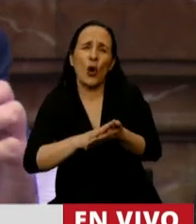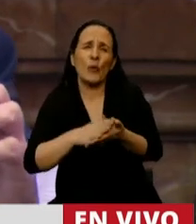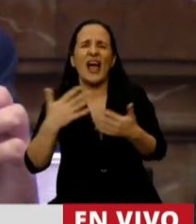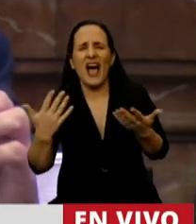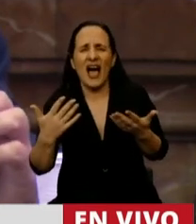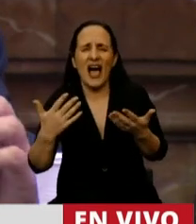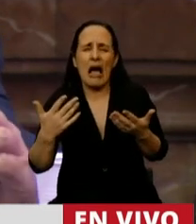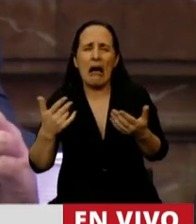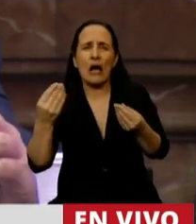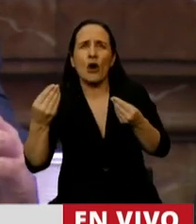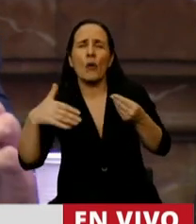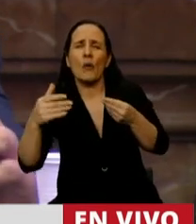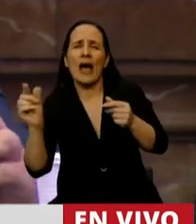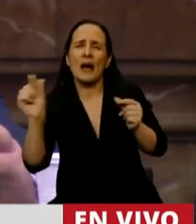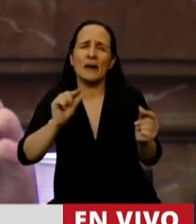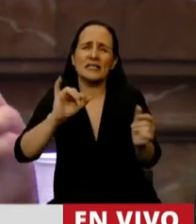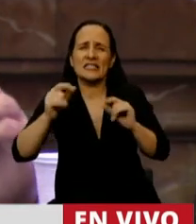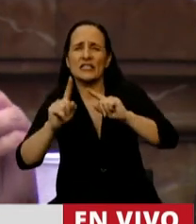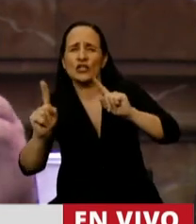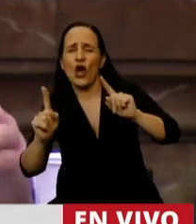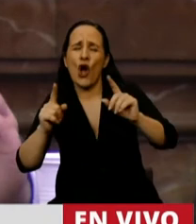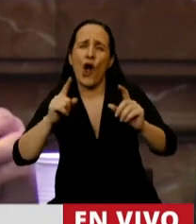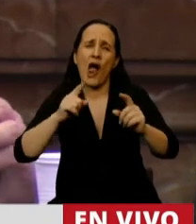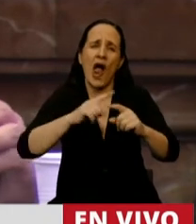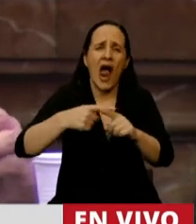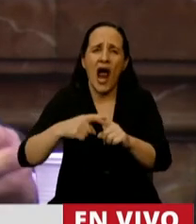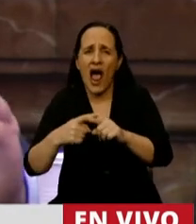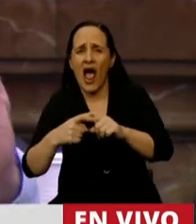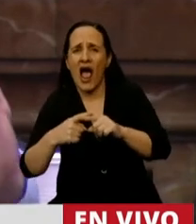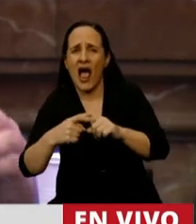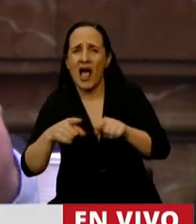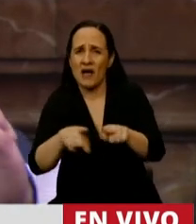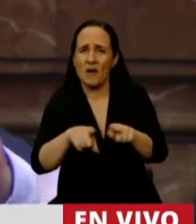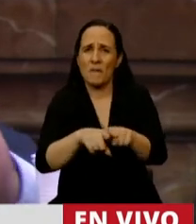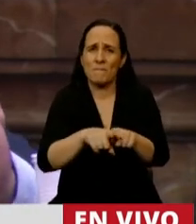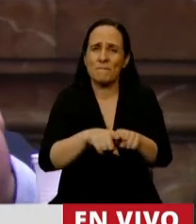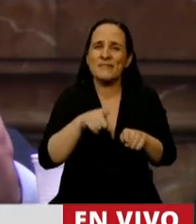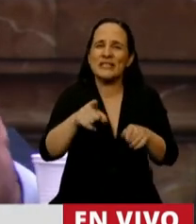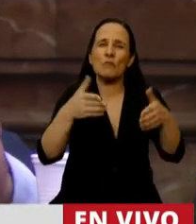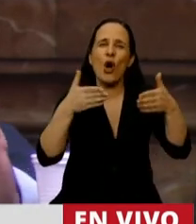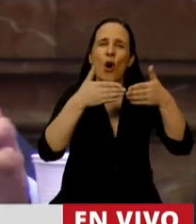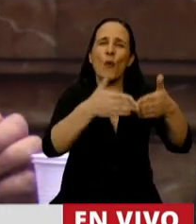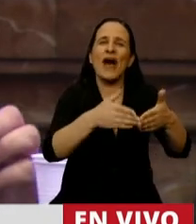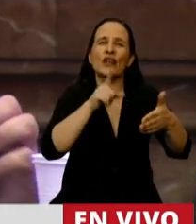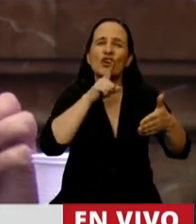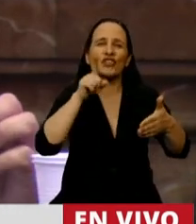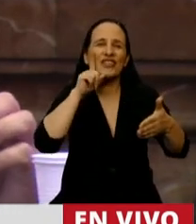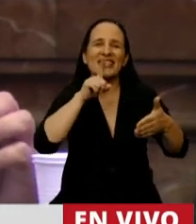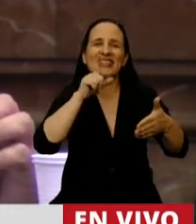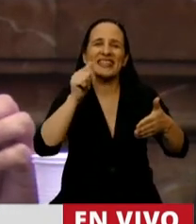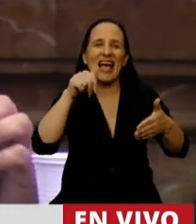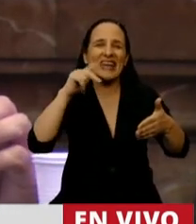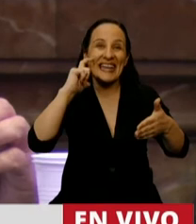presupuestarios, es como pelearse por ocupar los camarotes del Titanic en este contexto.